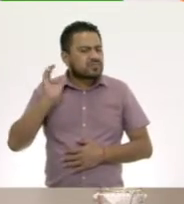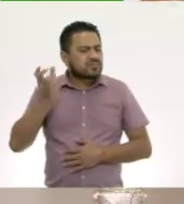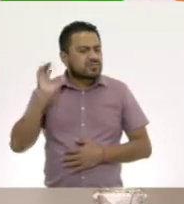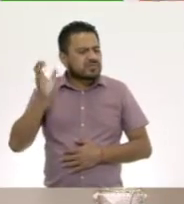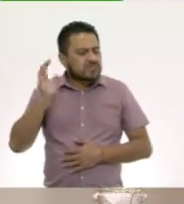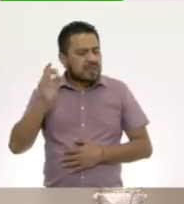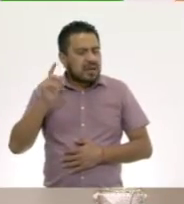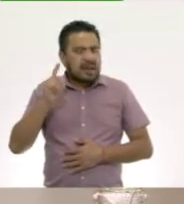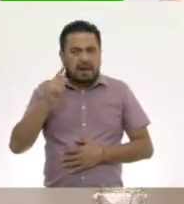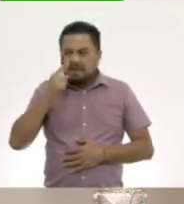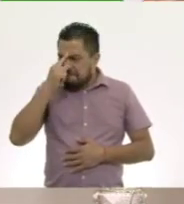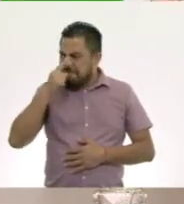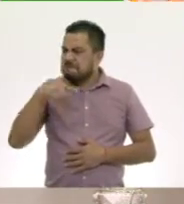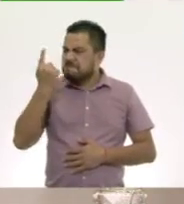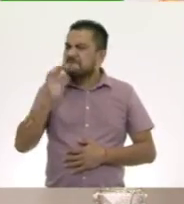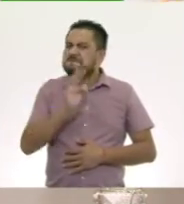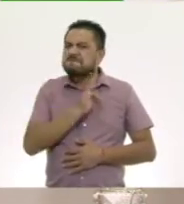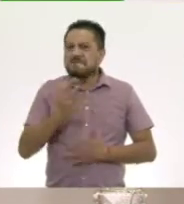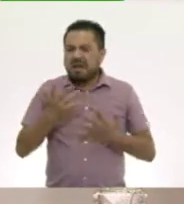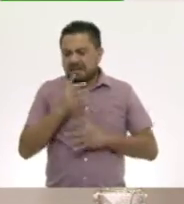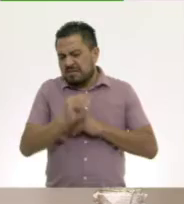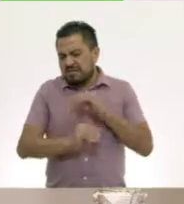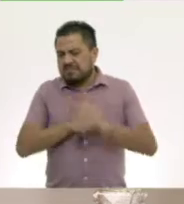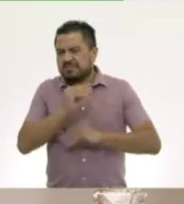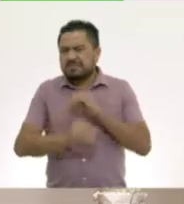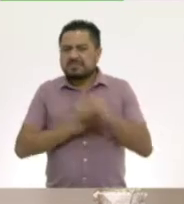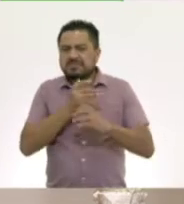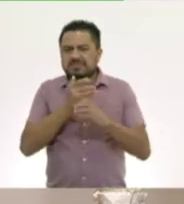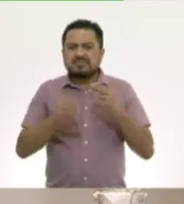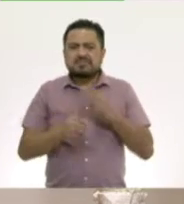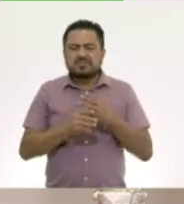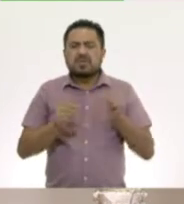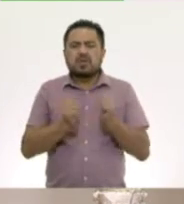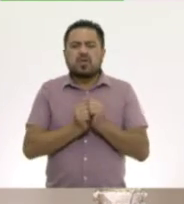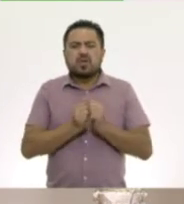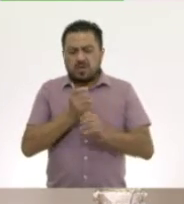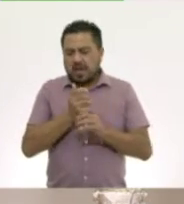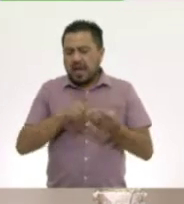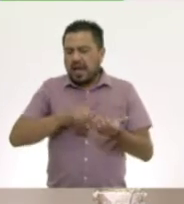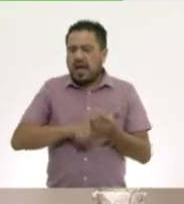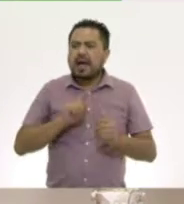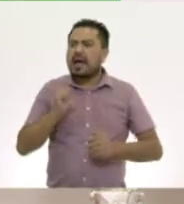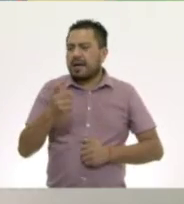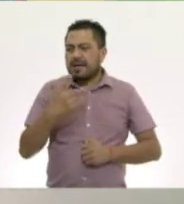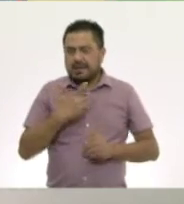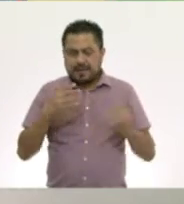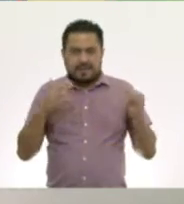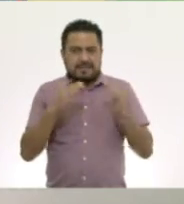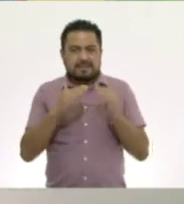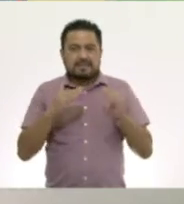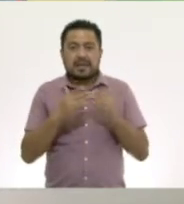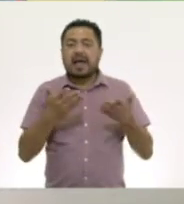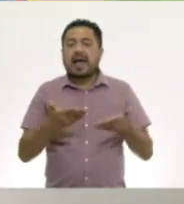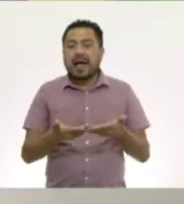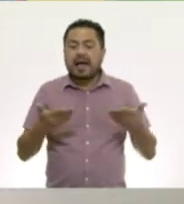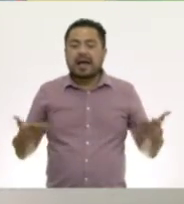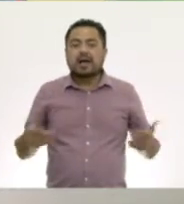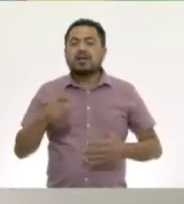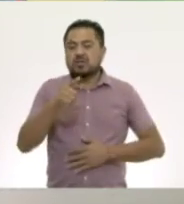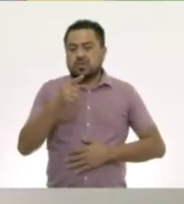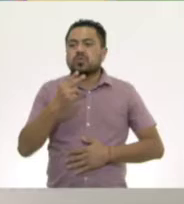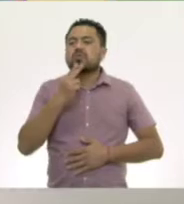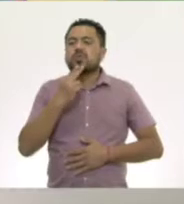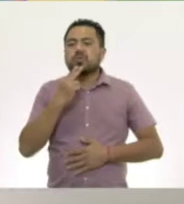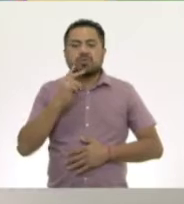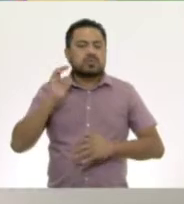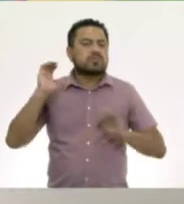¡Qué fácil es poder elaborar un instrumento con objetos que tenemos en casa! Ahora vamos a utilizar